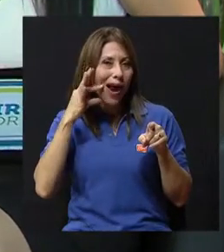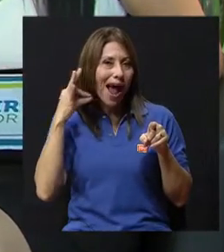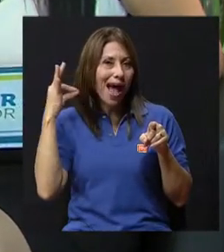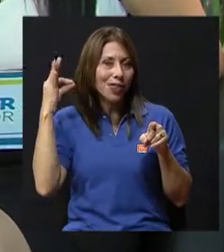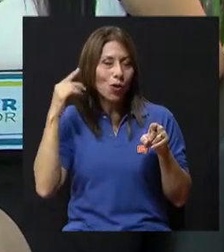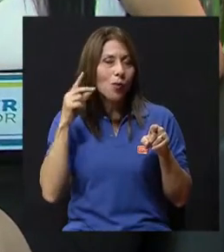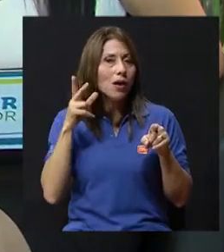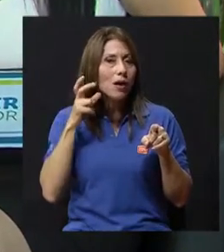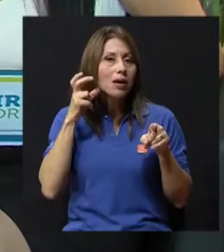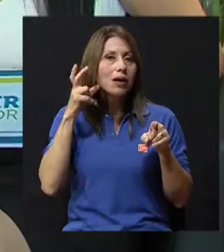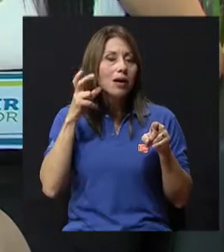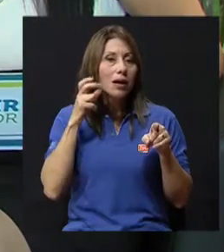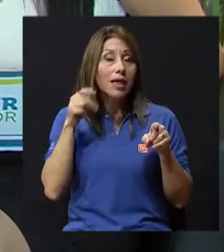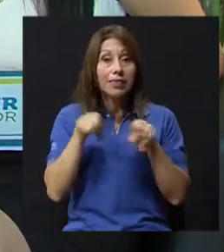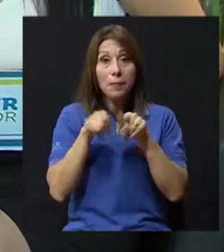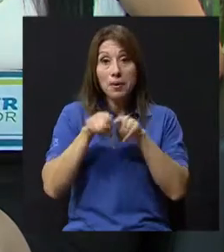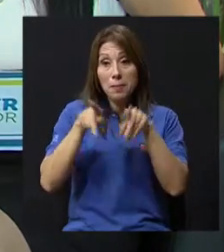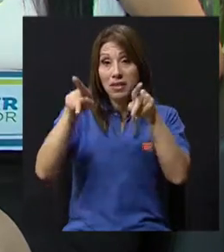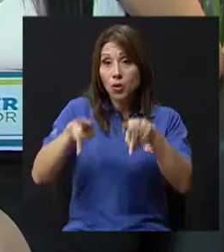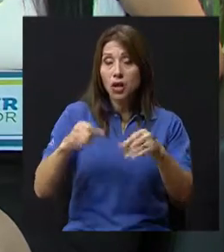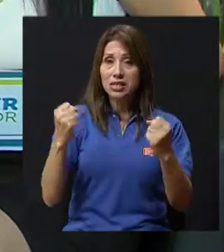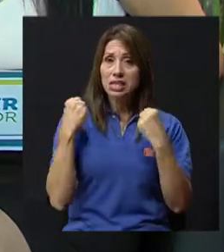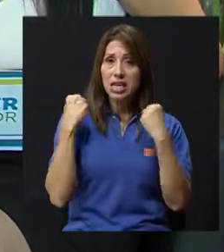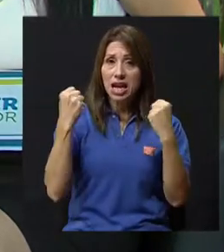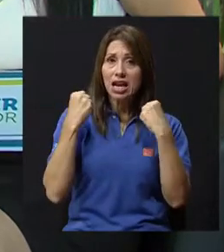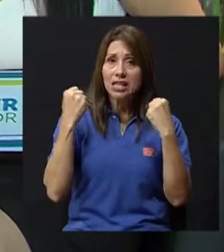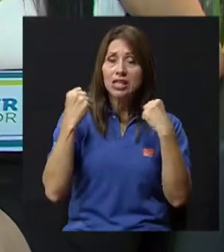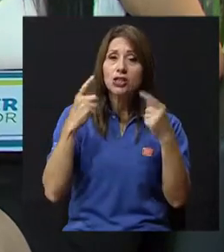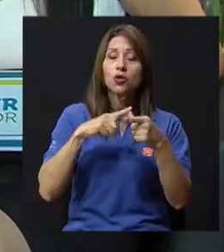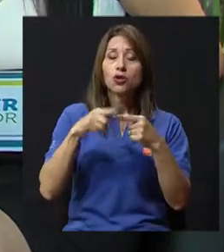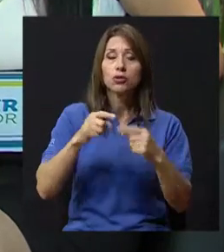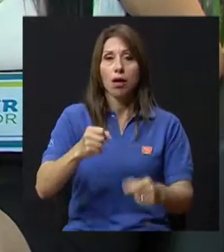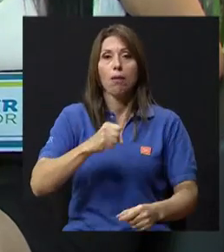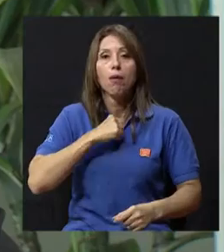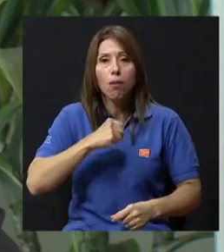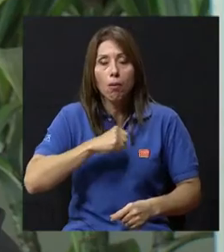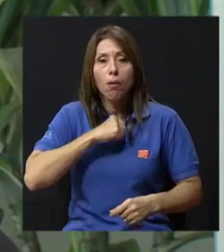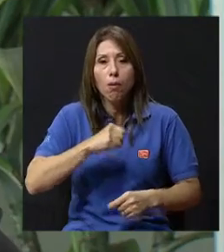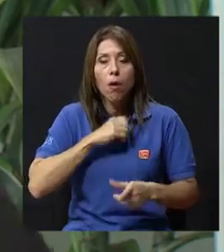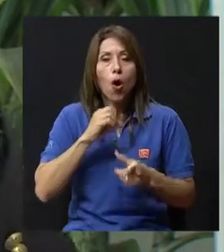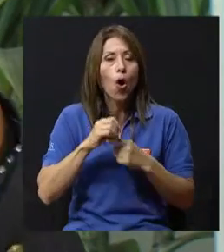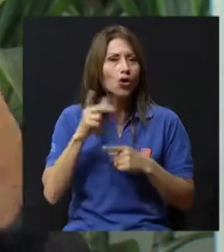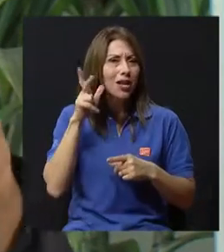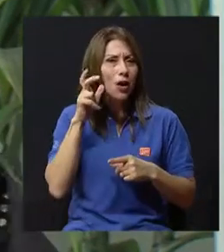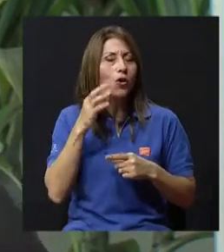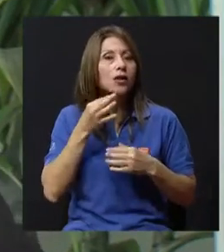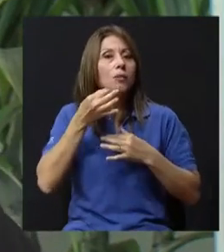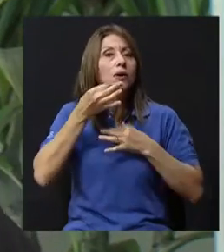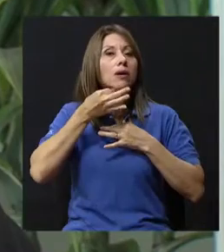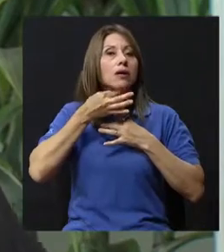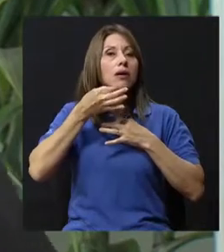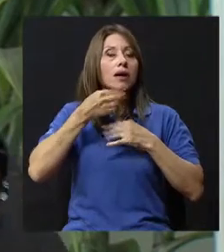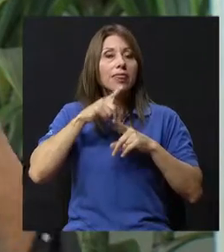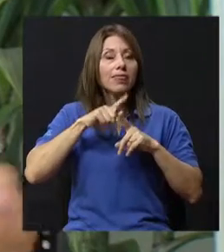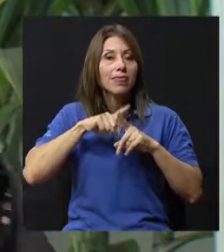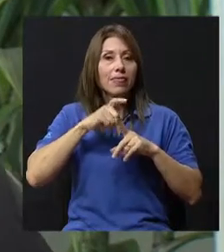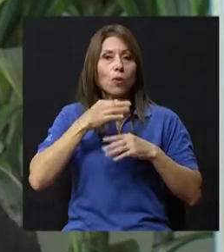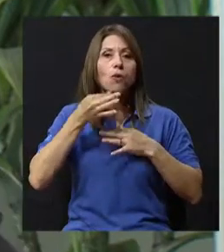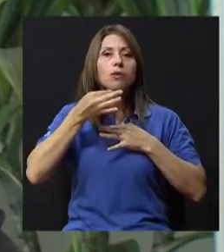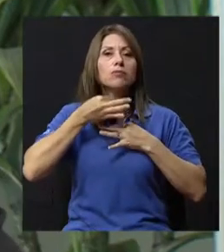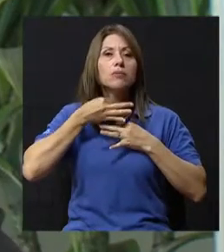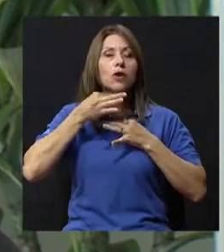Cuando hacen ejercicio, les da tos o tienen ese silbido, etcétera, que se exacerba, por ejemplo, con las infecciones